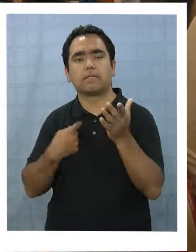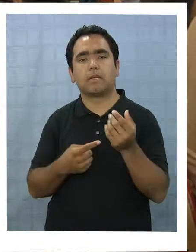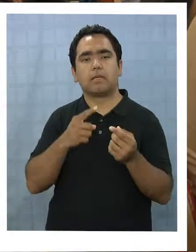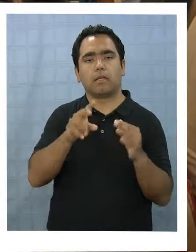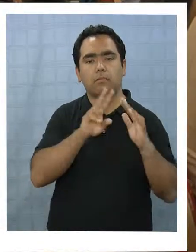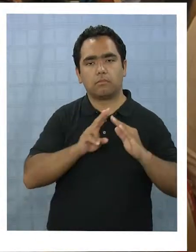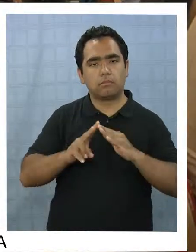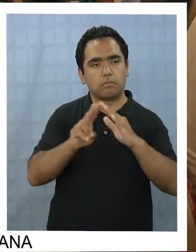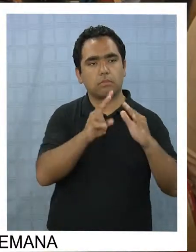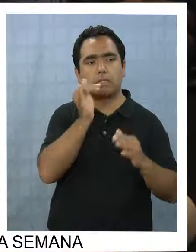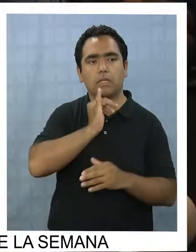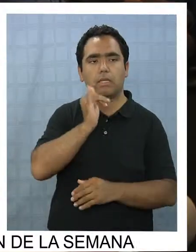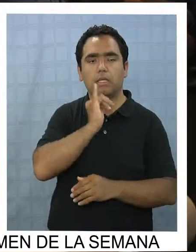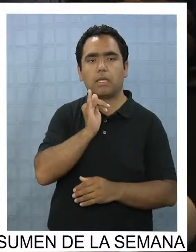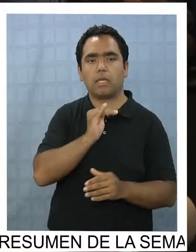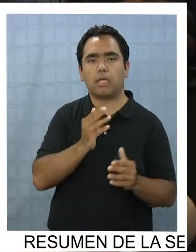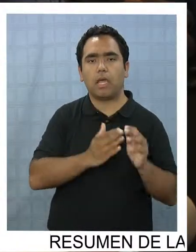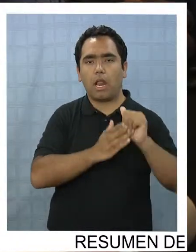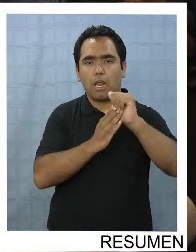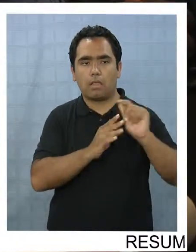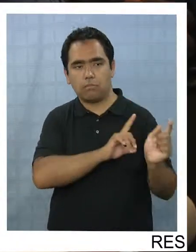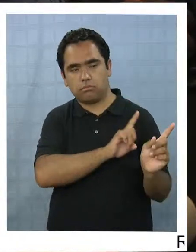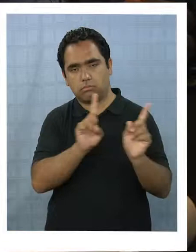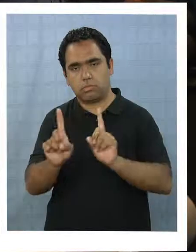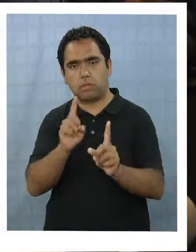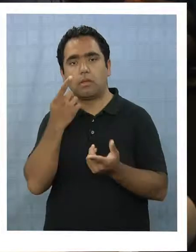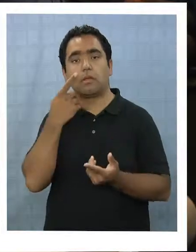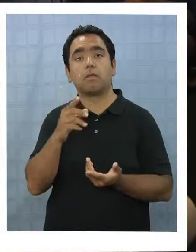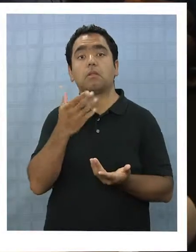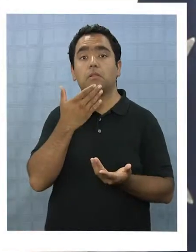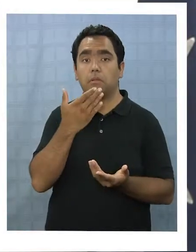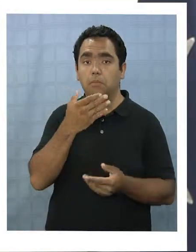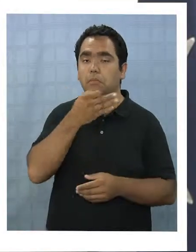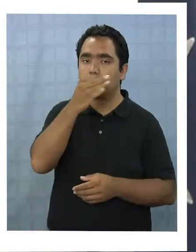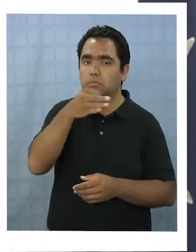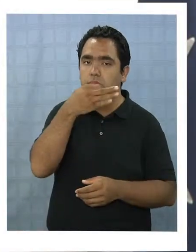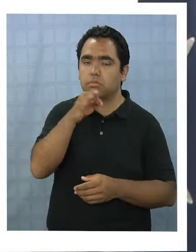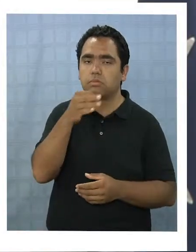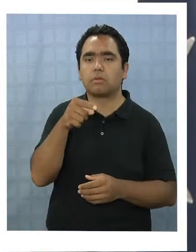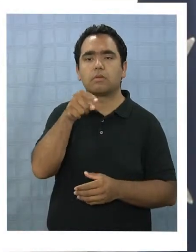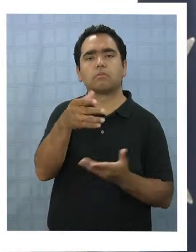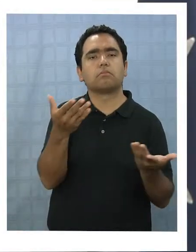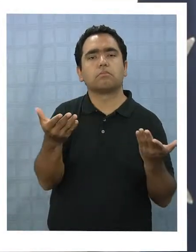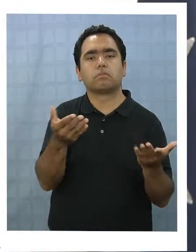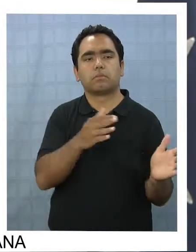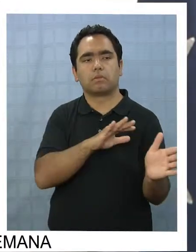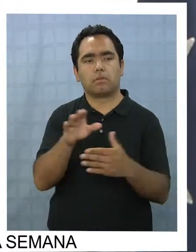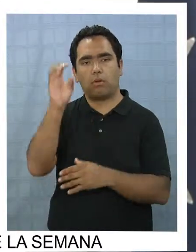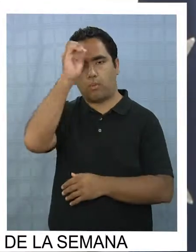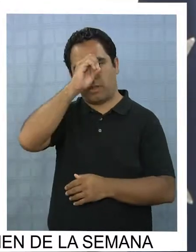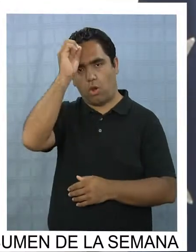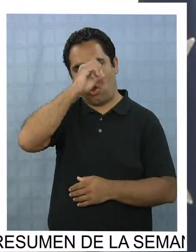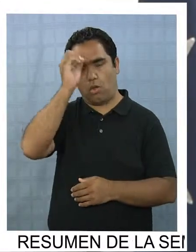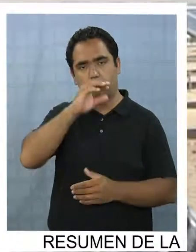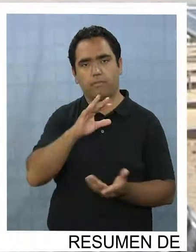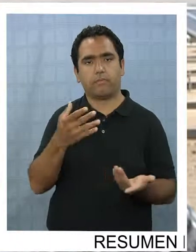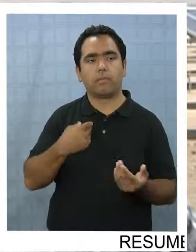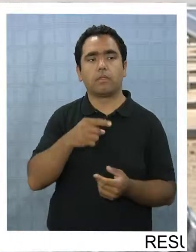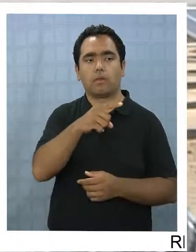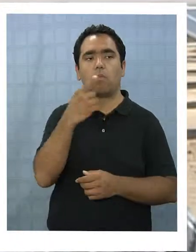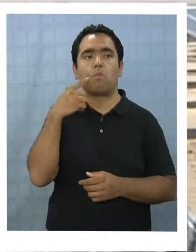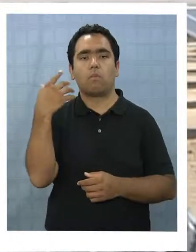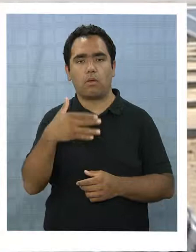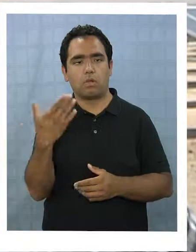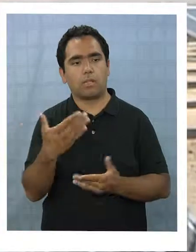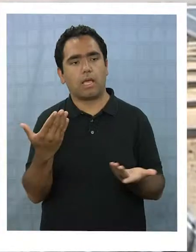juntas de vecinos de Iquique, quienes también expresaron su parecer respecto de este proyecto. Es de gran importancia, es un gran paso